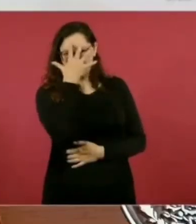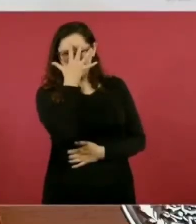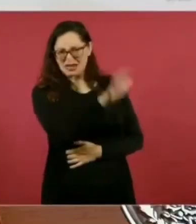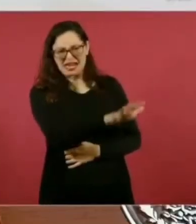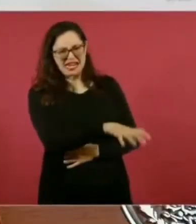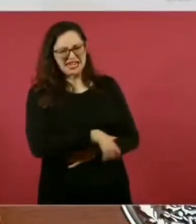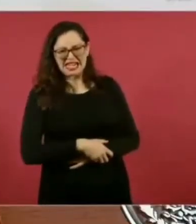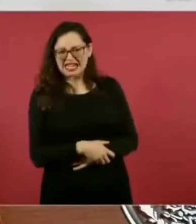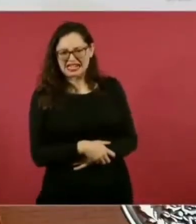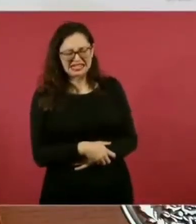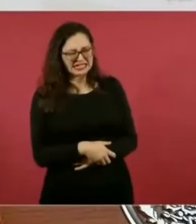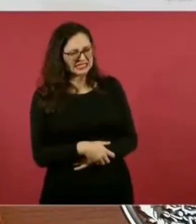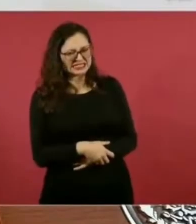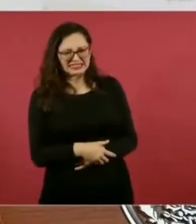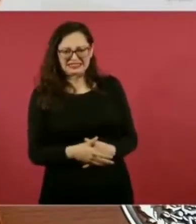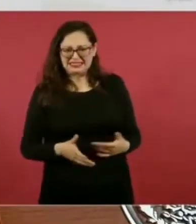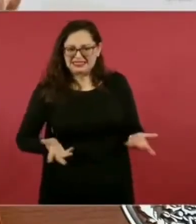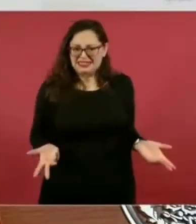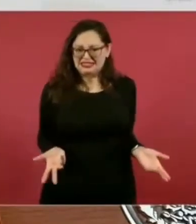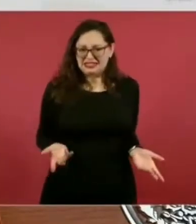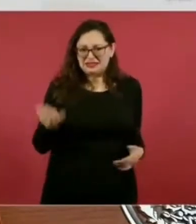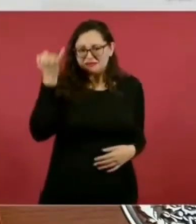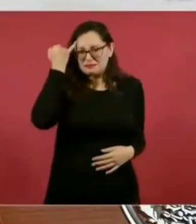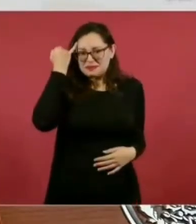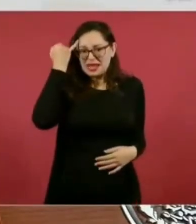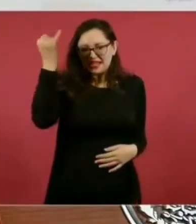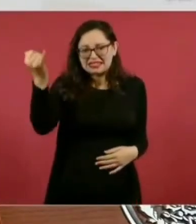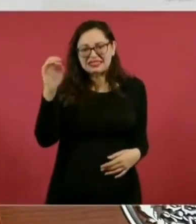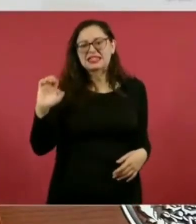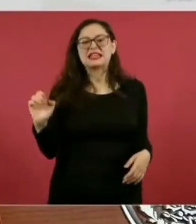Imagínense que un presidente como Zedillo,